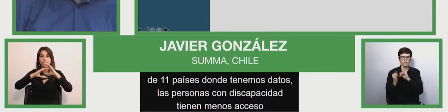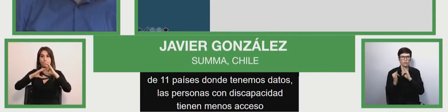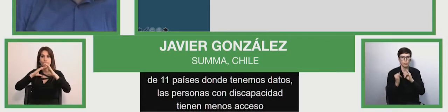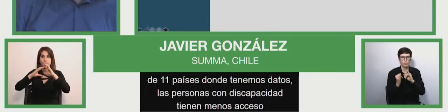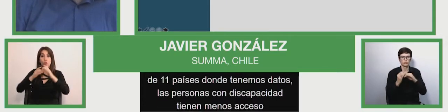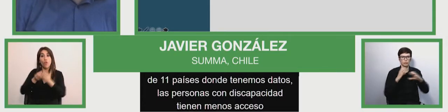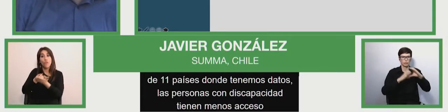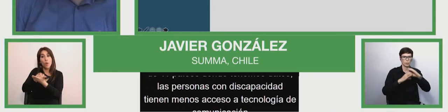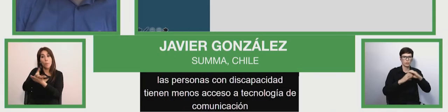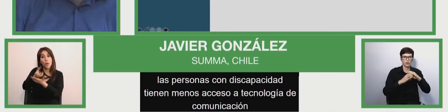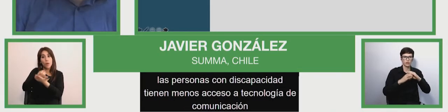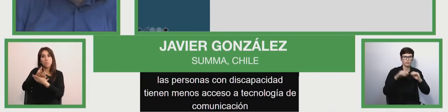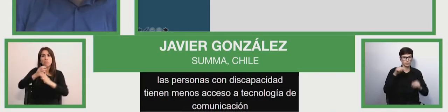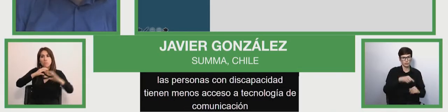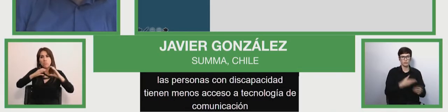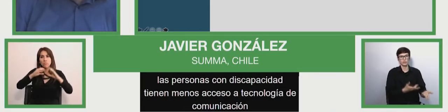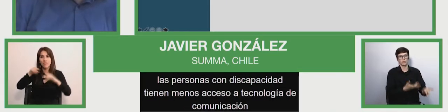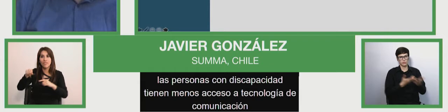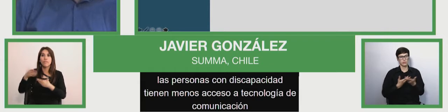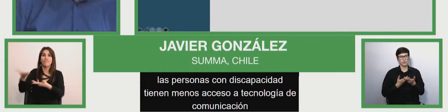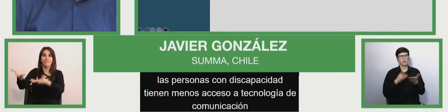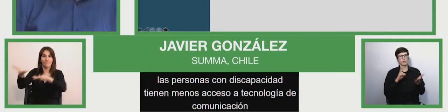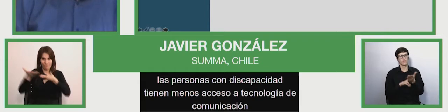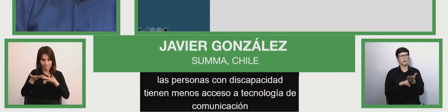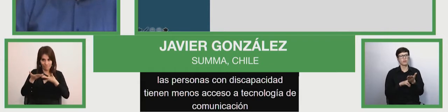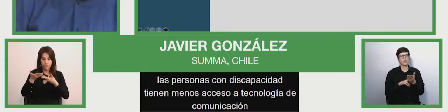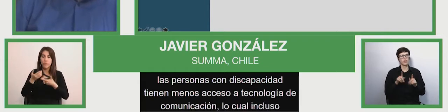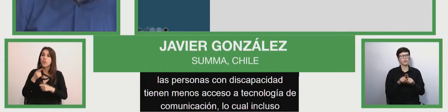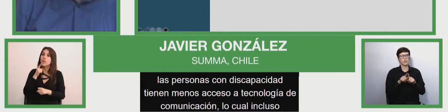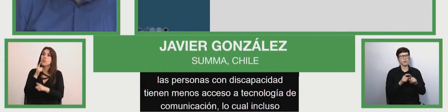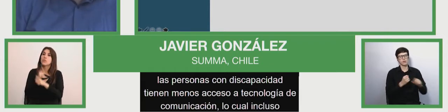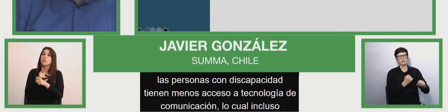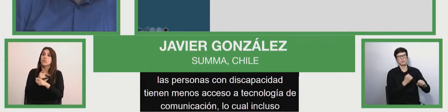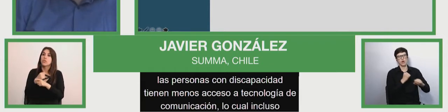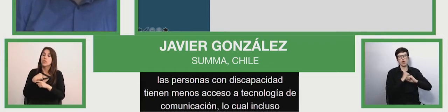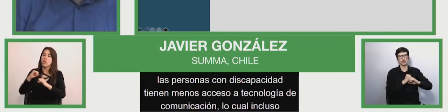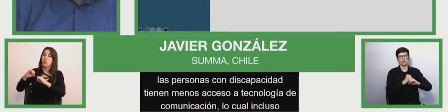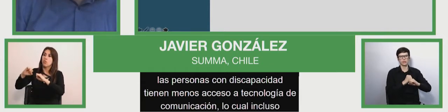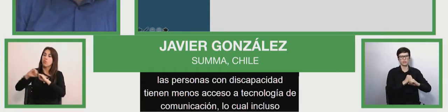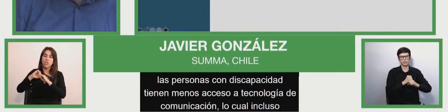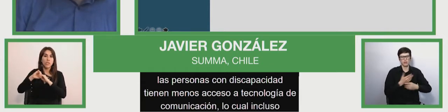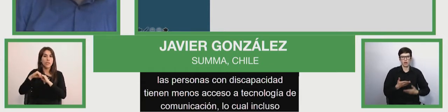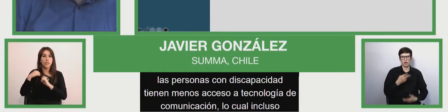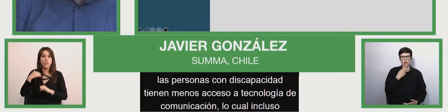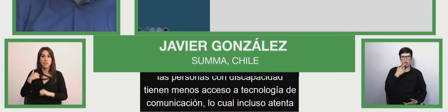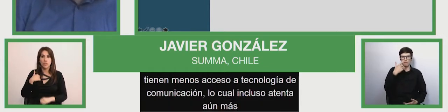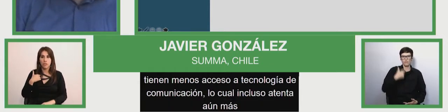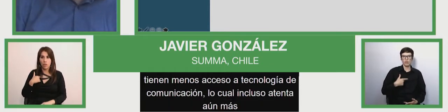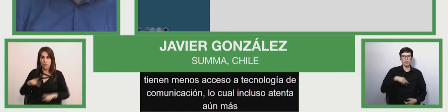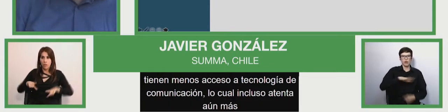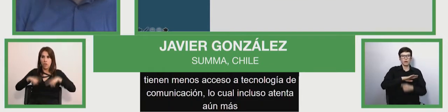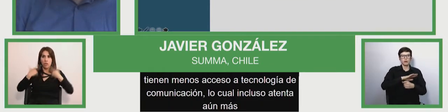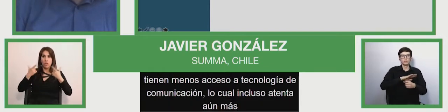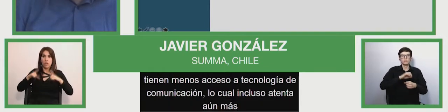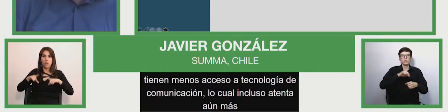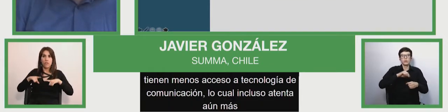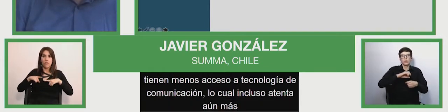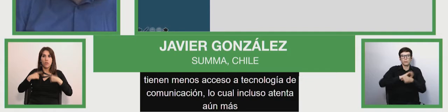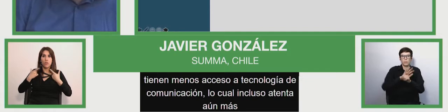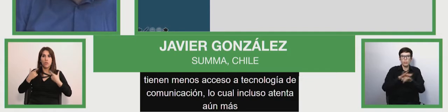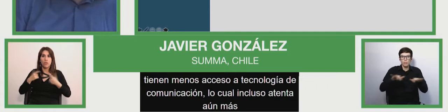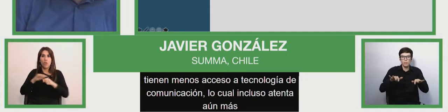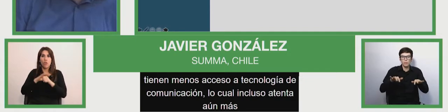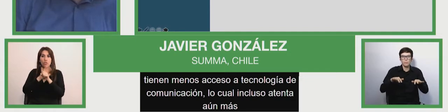lo cual incluso, ¿no es cierto?, atenta aún más en momentos como el que estamos viviendo. En lugares como Antiguo Bermuda,